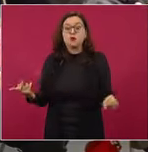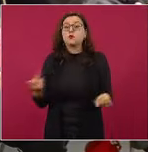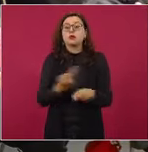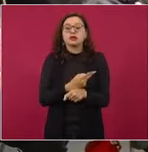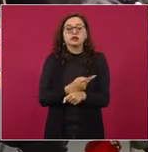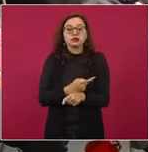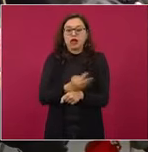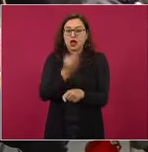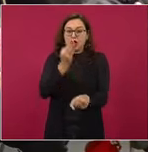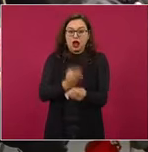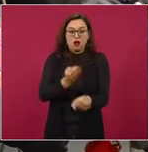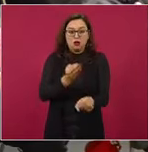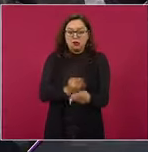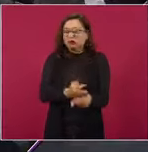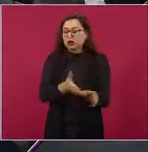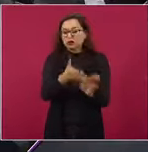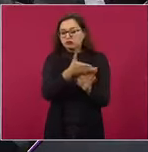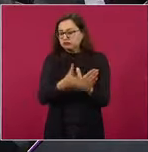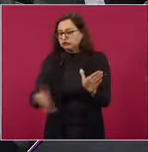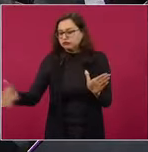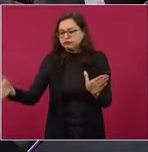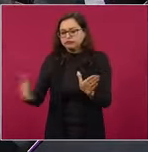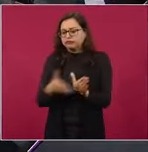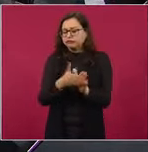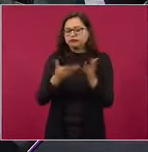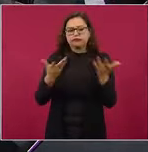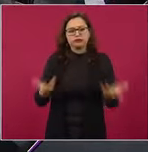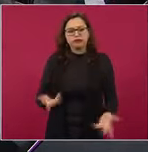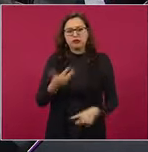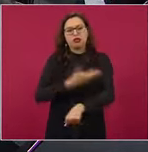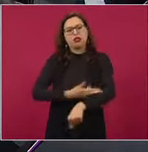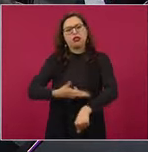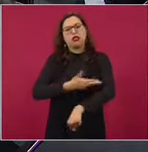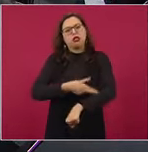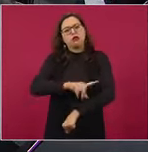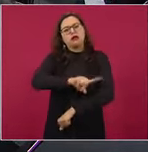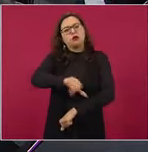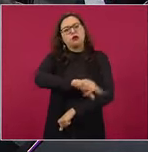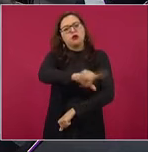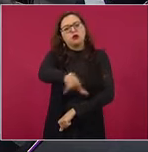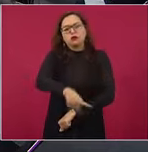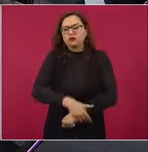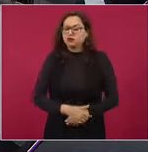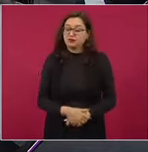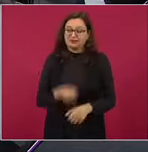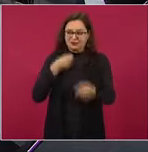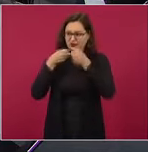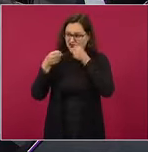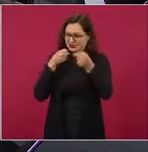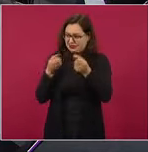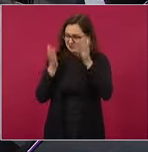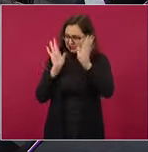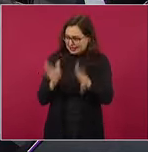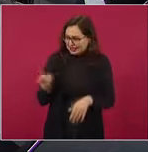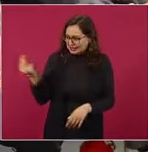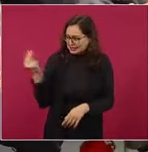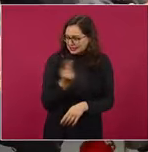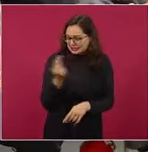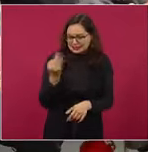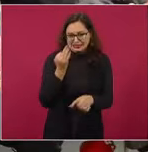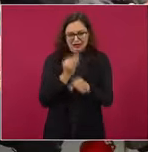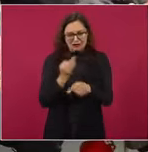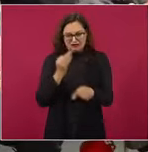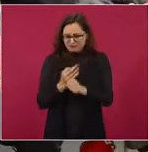no son los tiempos del periodista, es urgente y necesario que los periodistas el gremio se involucre también en este proceso de